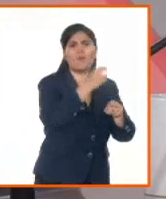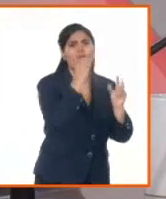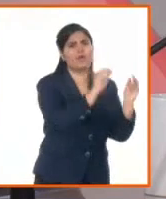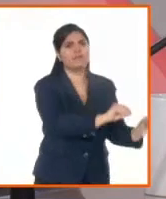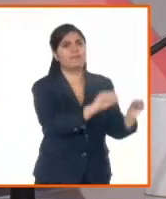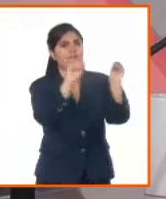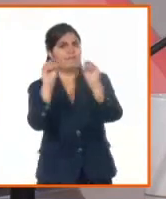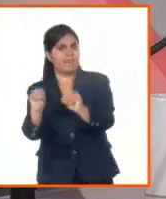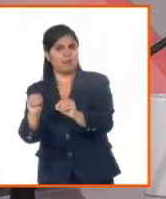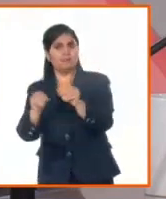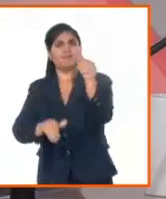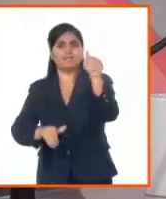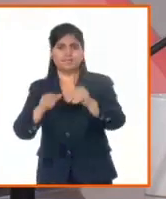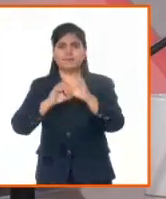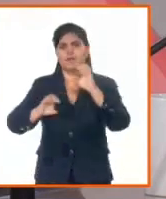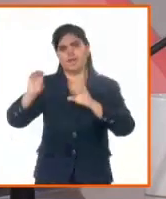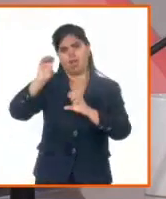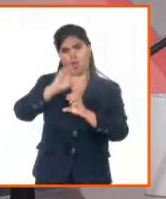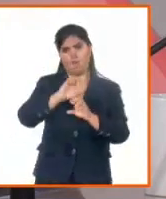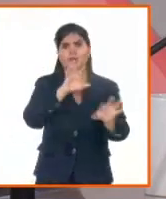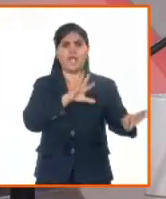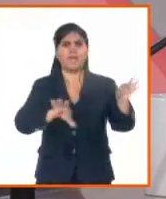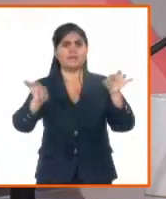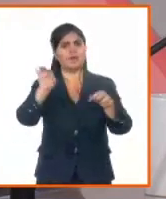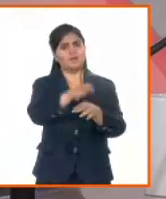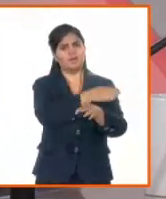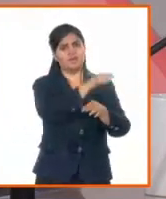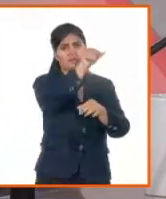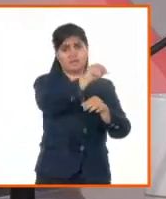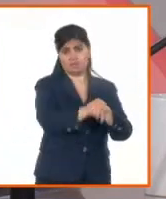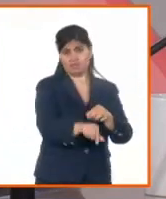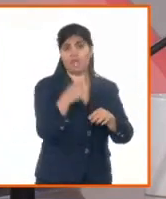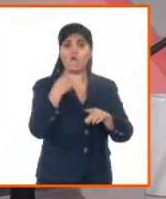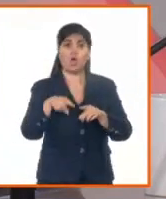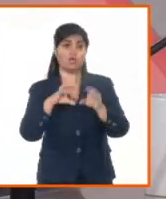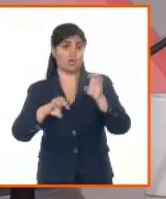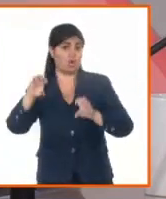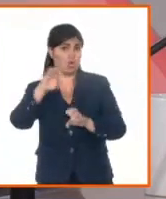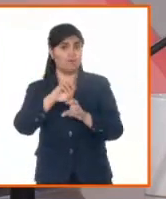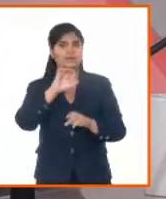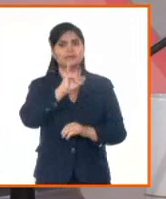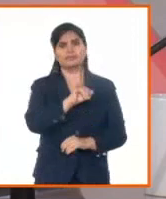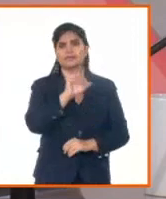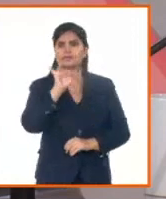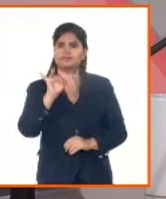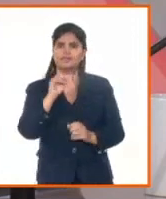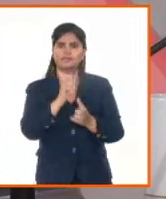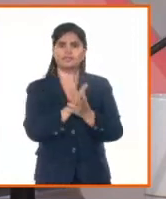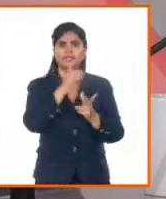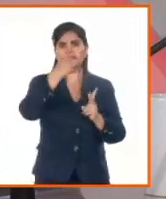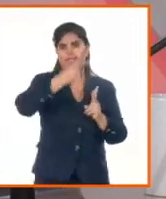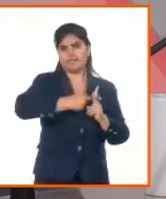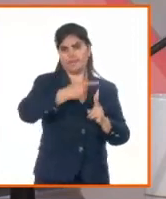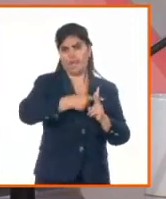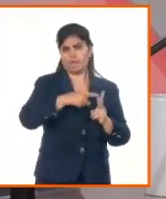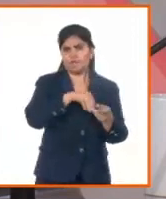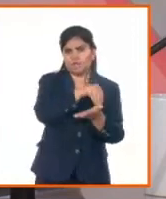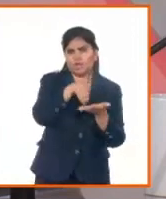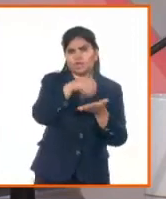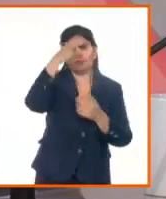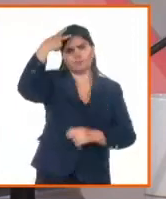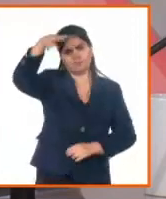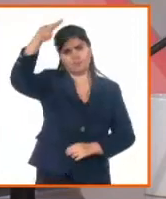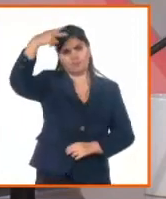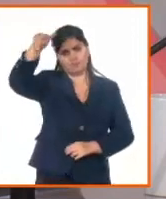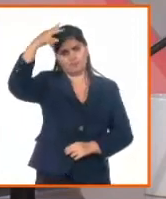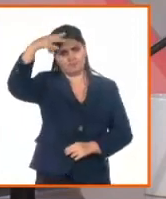volverá a tener, pues, escenario los días 6 y 7 de mayo en Cancún, México y que se extenderá la invitación a